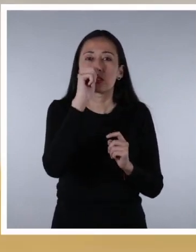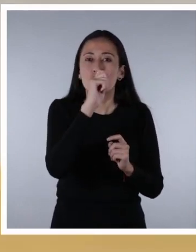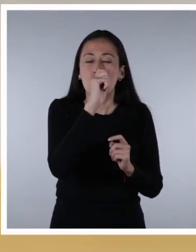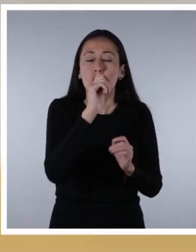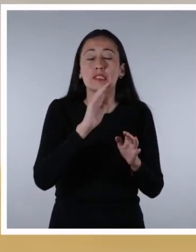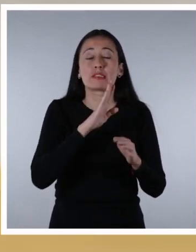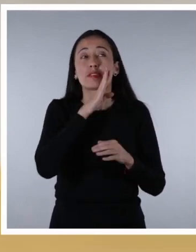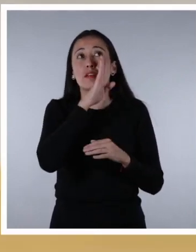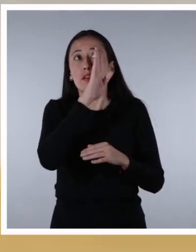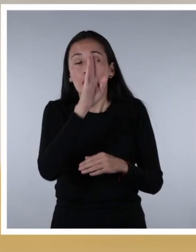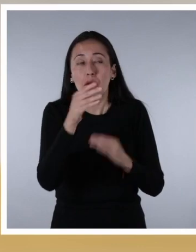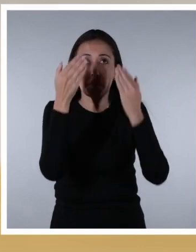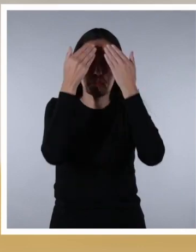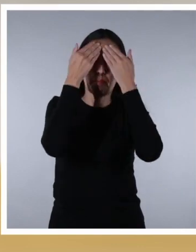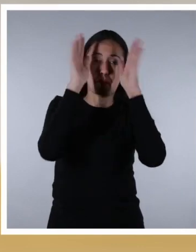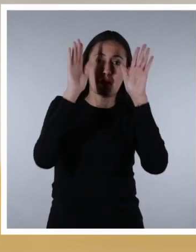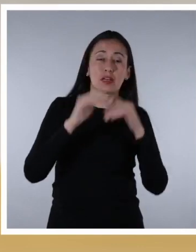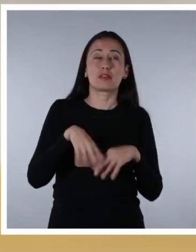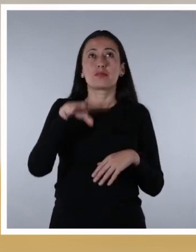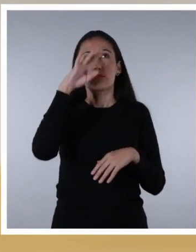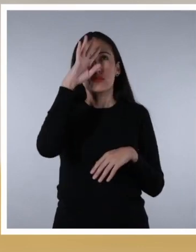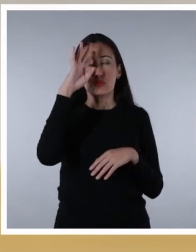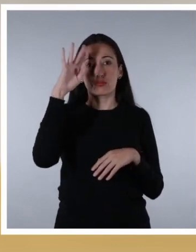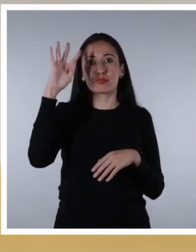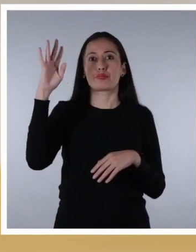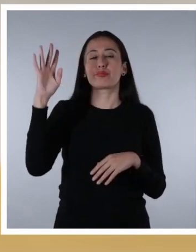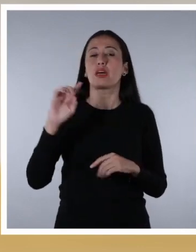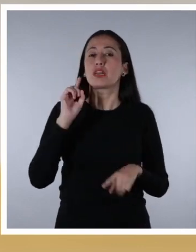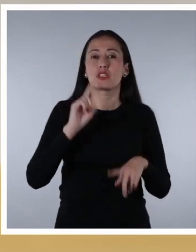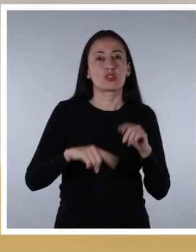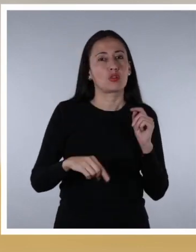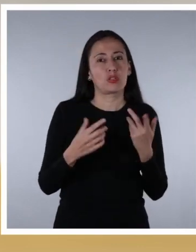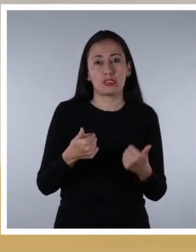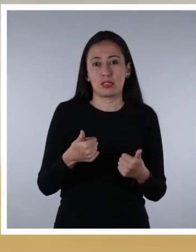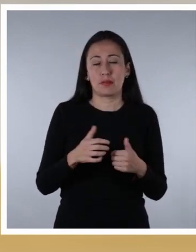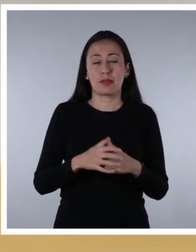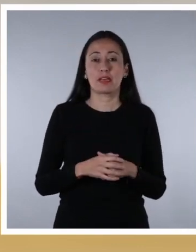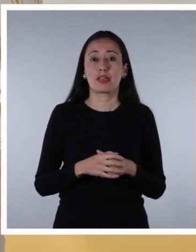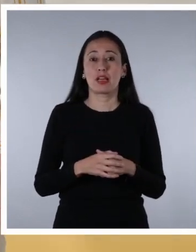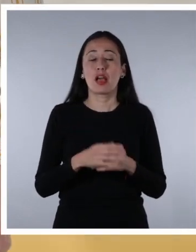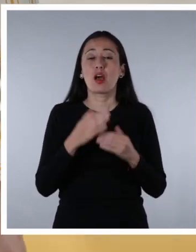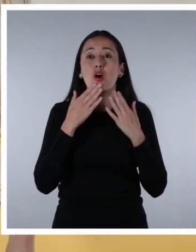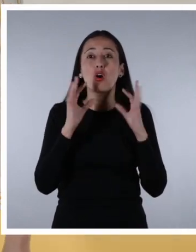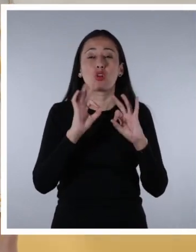prejuicios. Es decir, imaginamos un montón de cosas que no siempre son correctas.